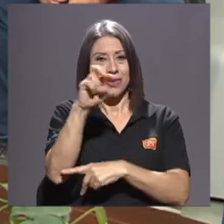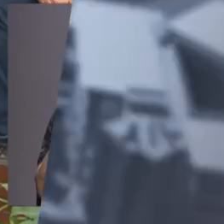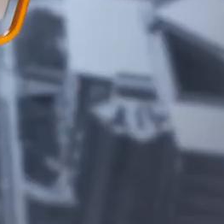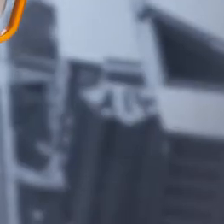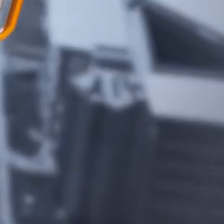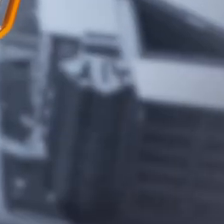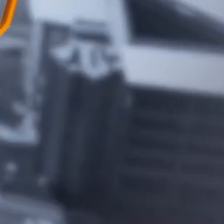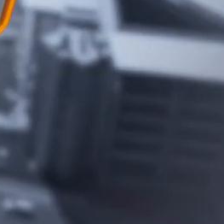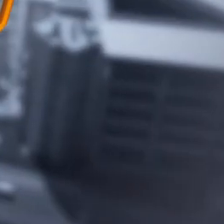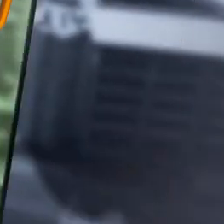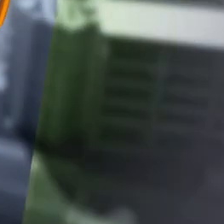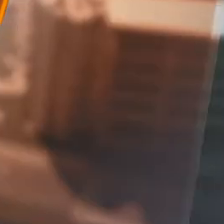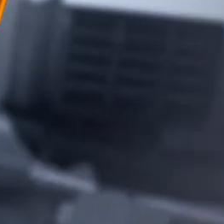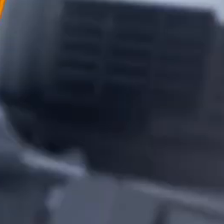aquí. Muchas gracias a ustedes.